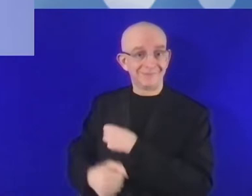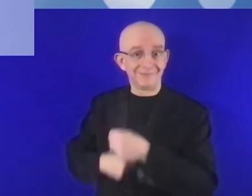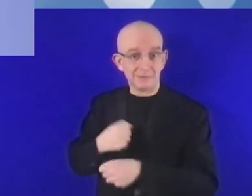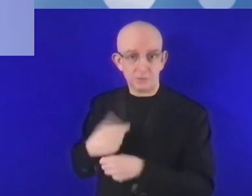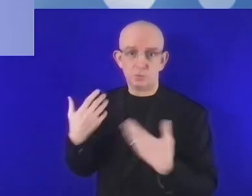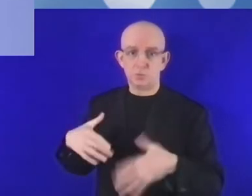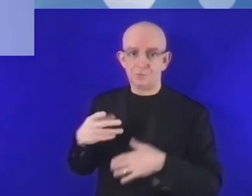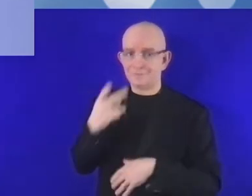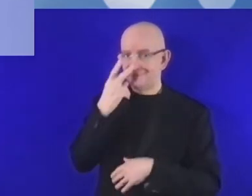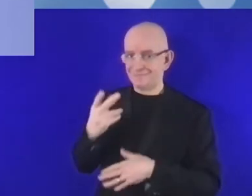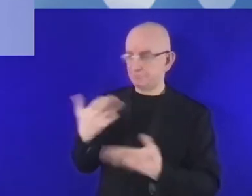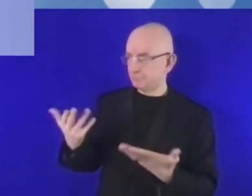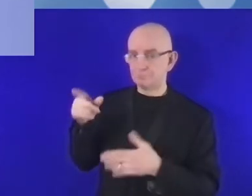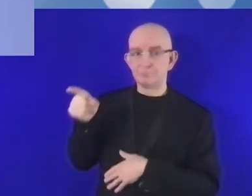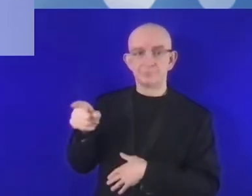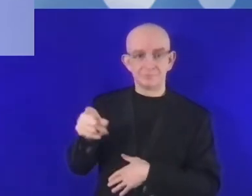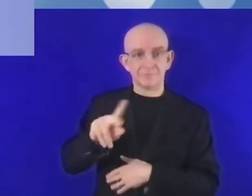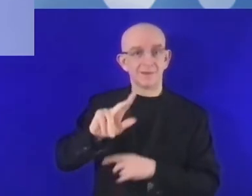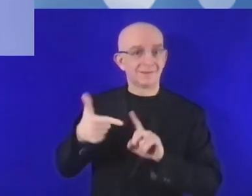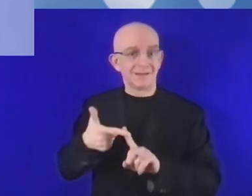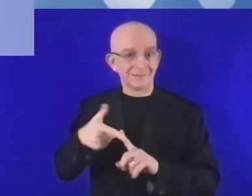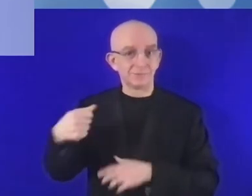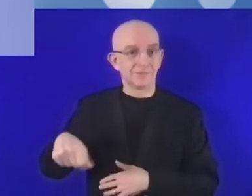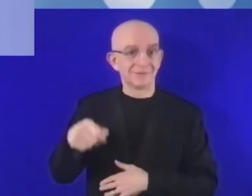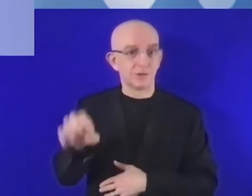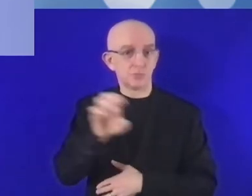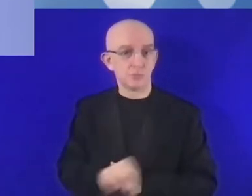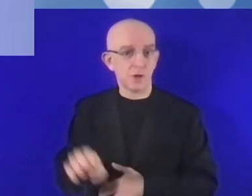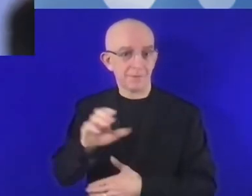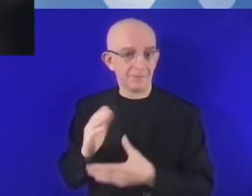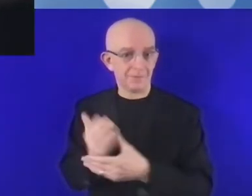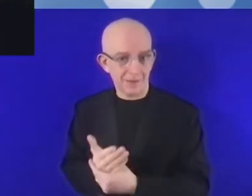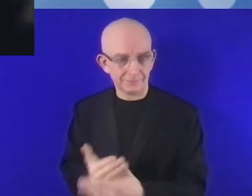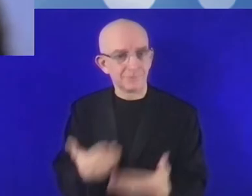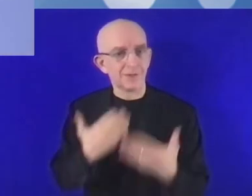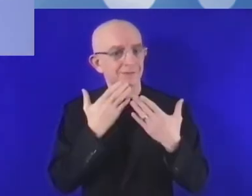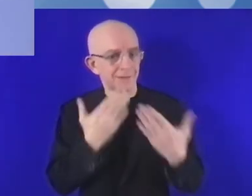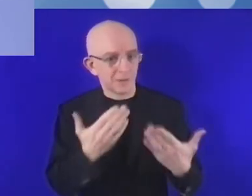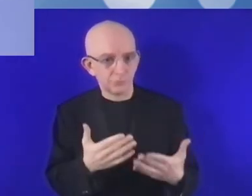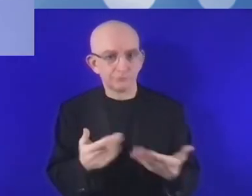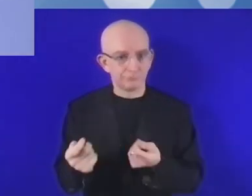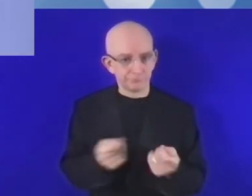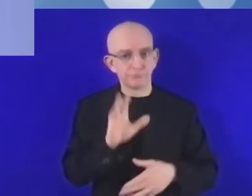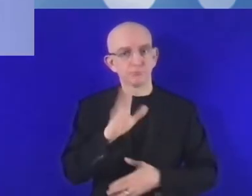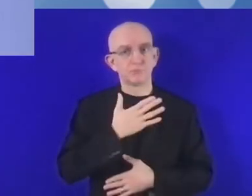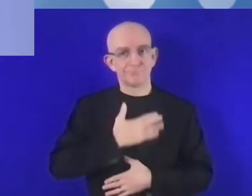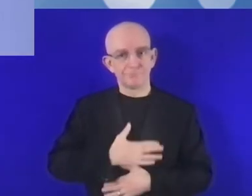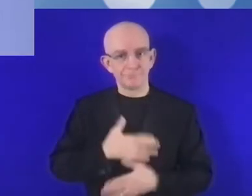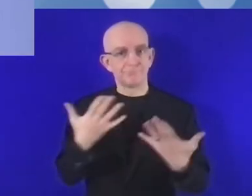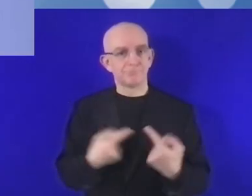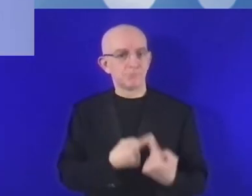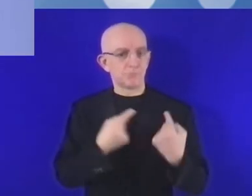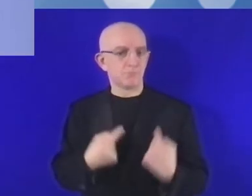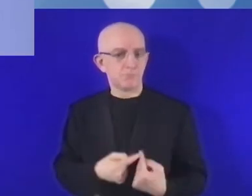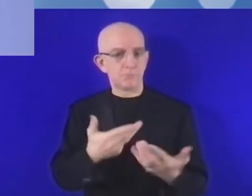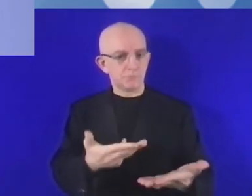Terwinska, la vicepresidenta del Banco Europeo de Inversiones. Muchas gracias. Antes de comenzar, me gustaría agradecer a